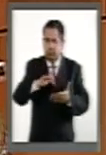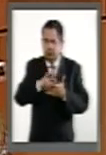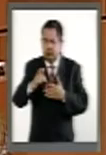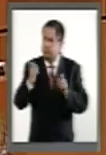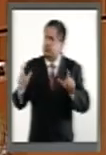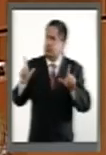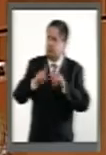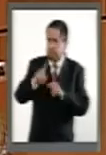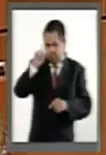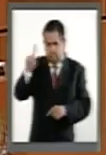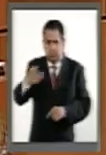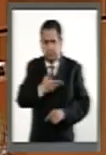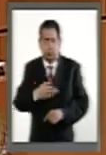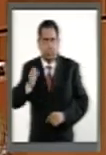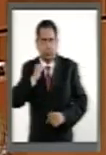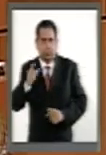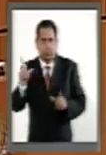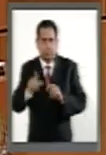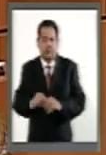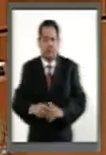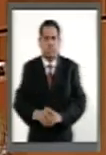cuanto, Senador Presidente.